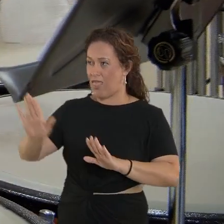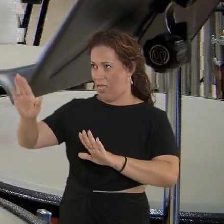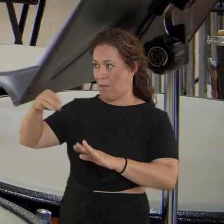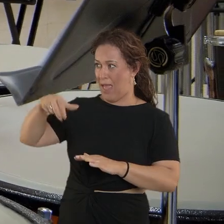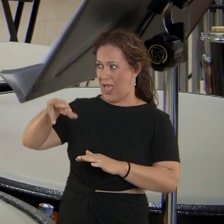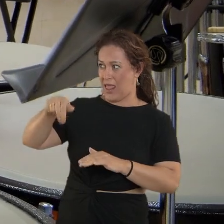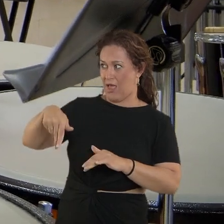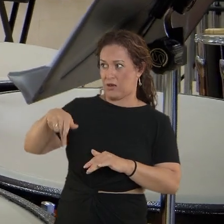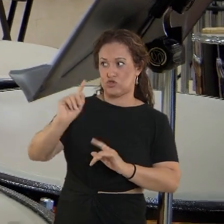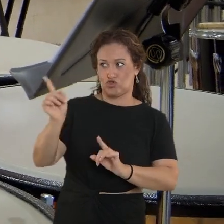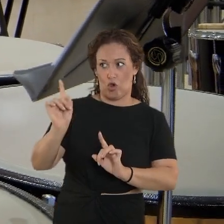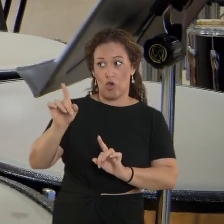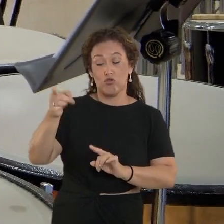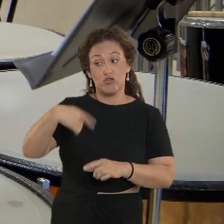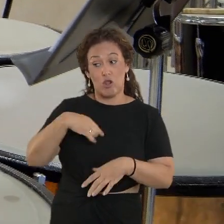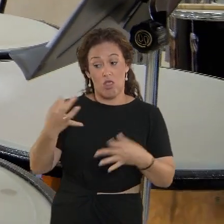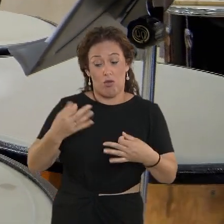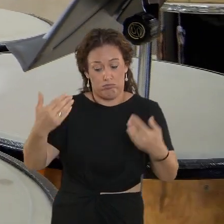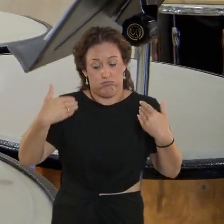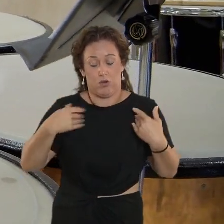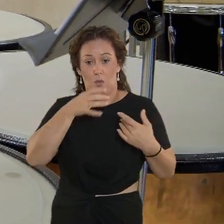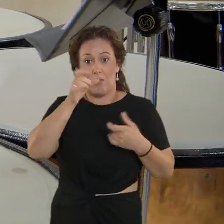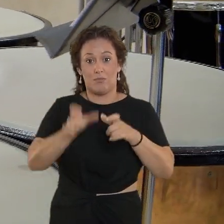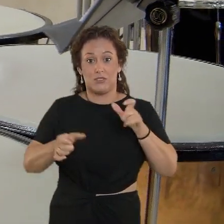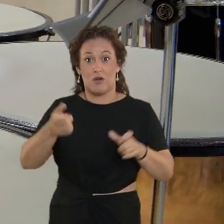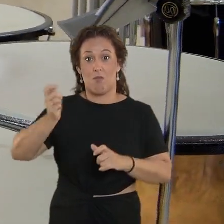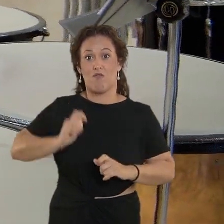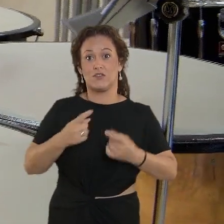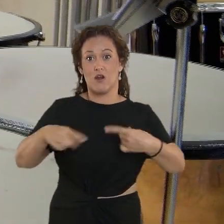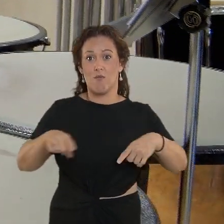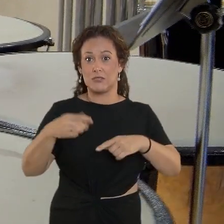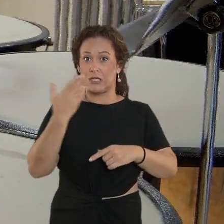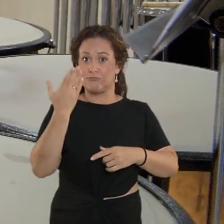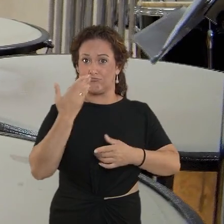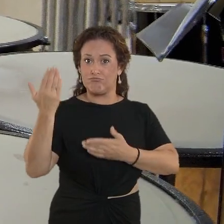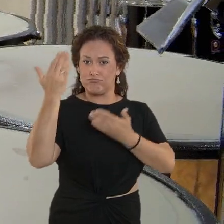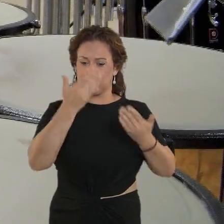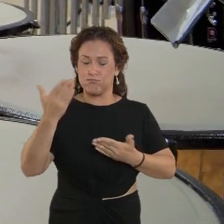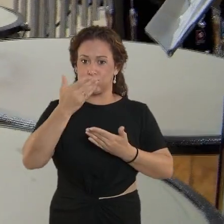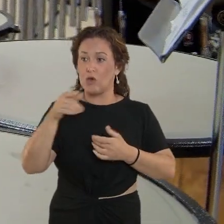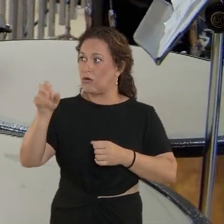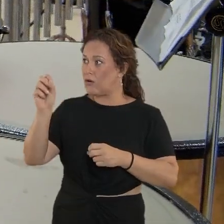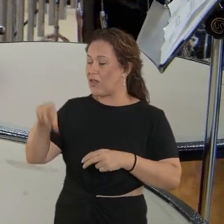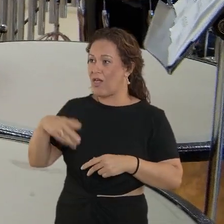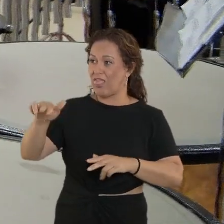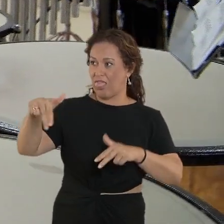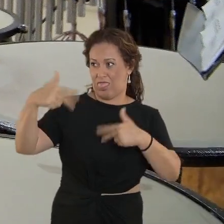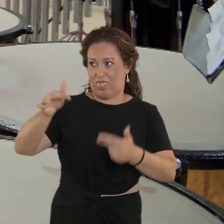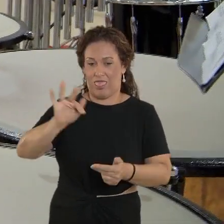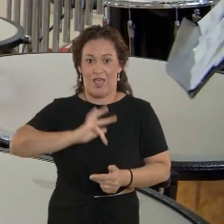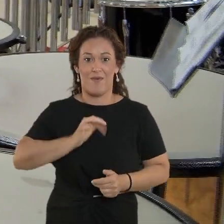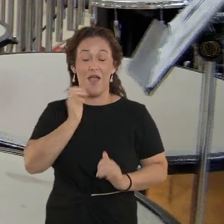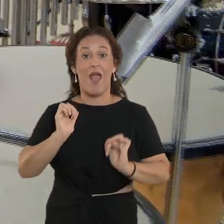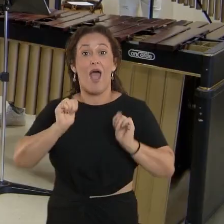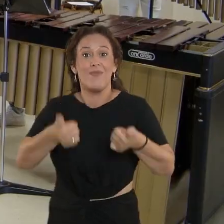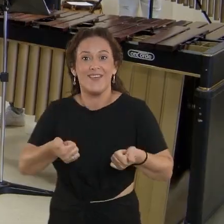¡Ey, Mariam! No, para eso estamos nosotros. Los percusionistas del Conservatorio Profesional de Música. Oiga, tienes de toda la razón. Déjame a Chicos,